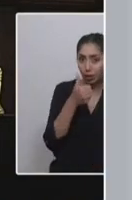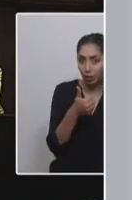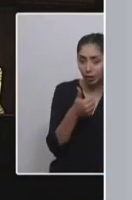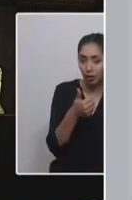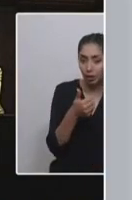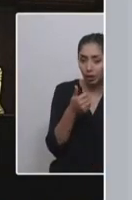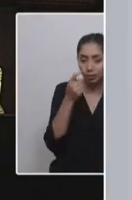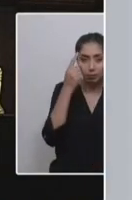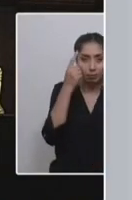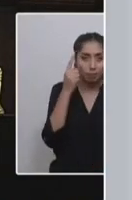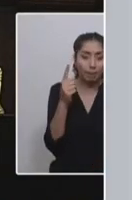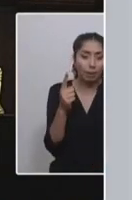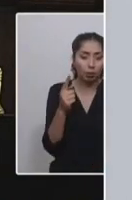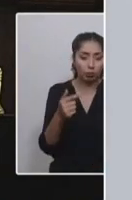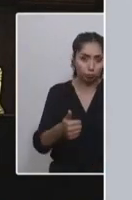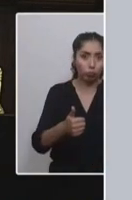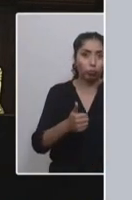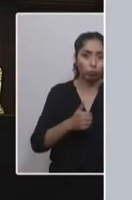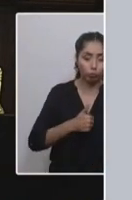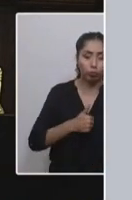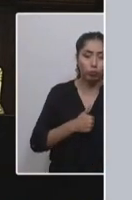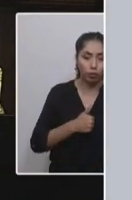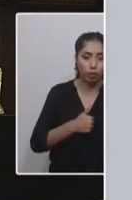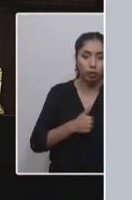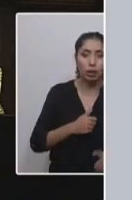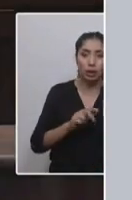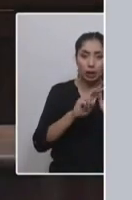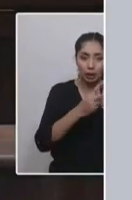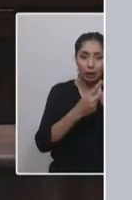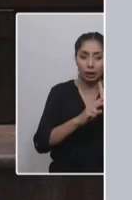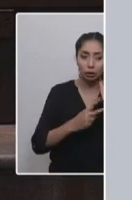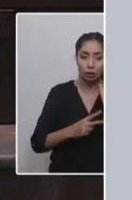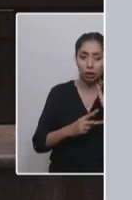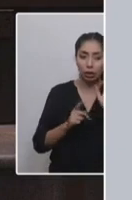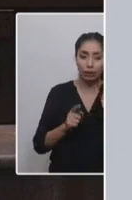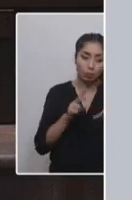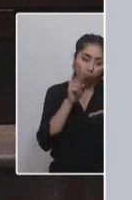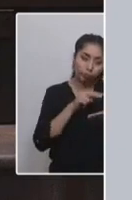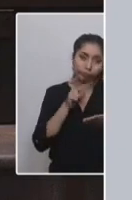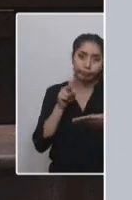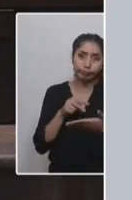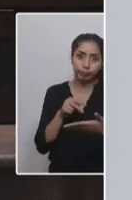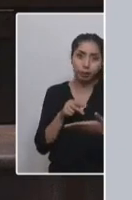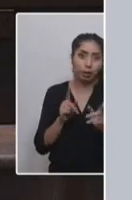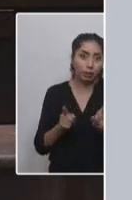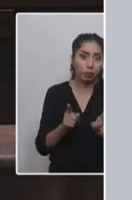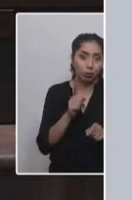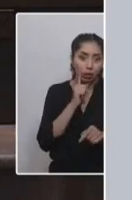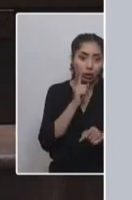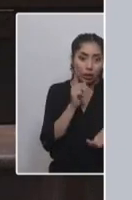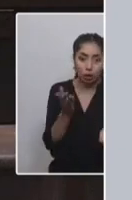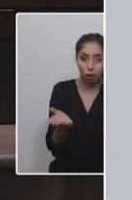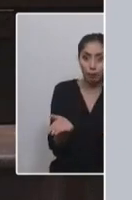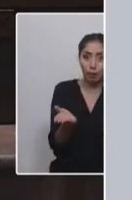textos que sean lo más transversales posible y de cara obviamente a la aprobación del texto final en el plebiscito de salida.